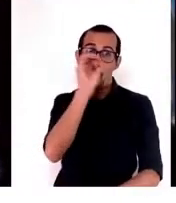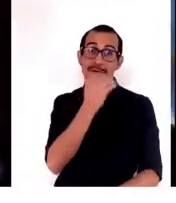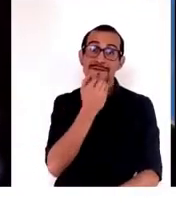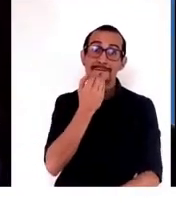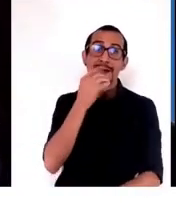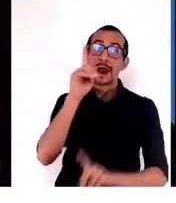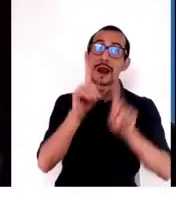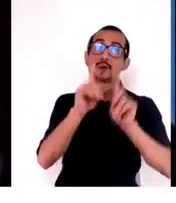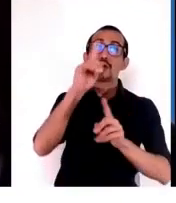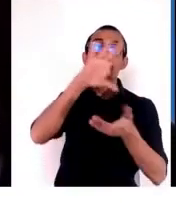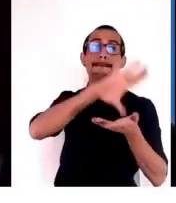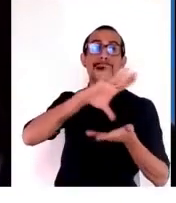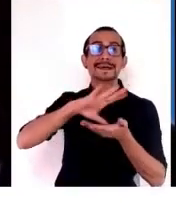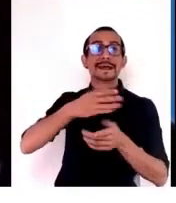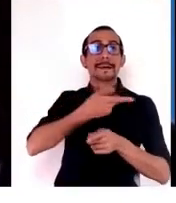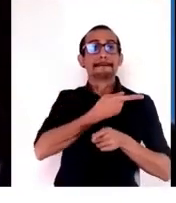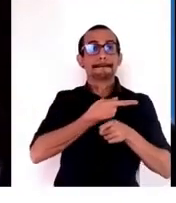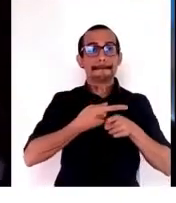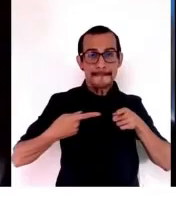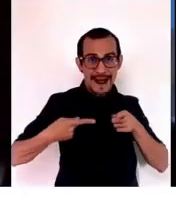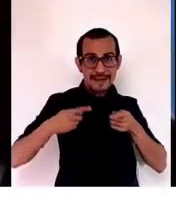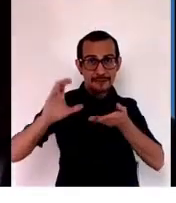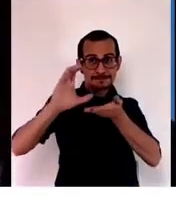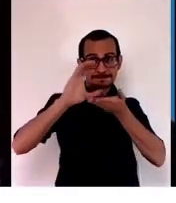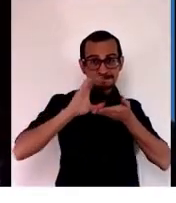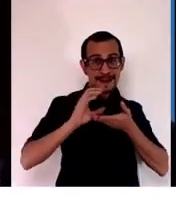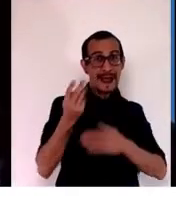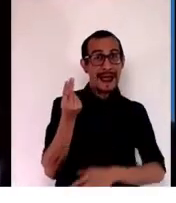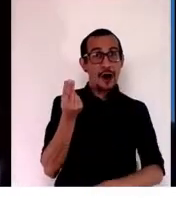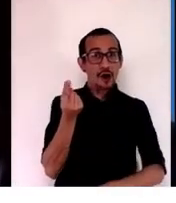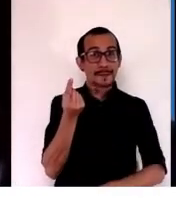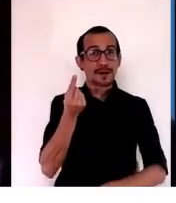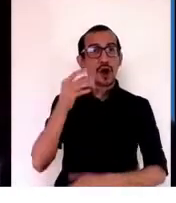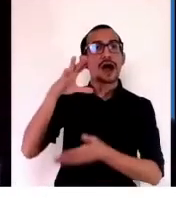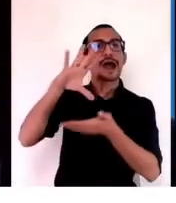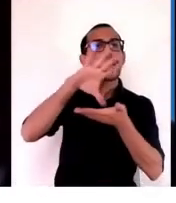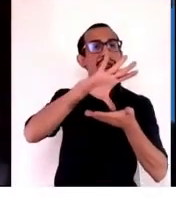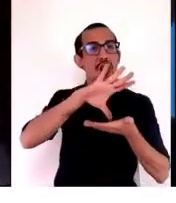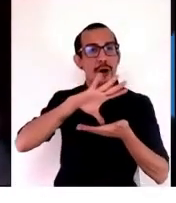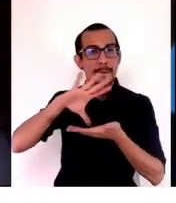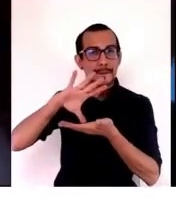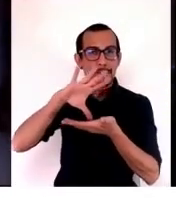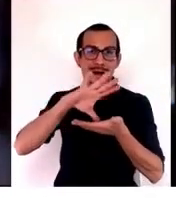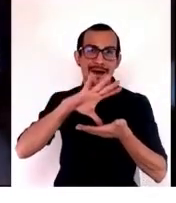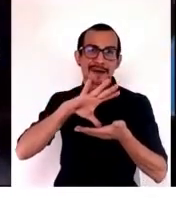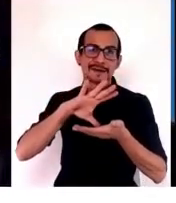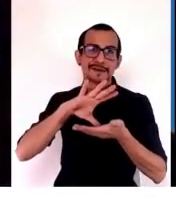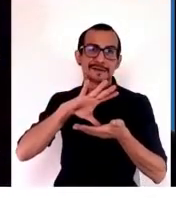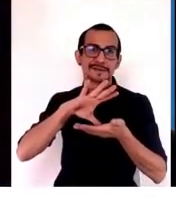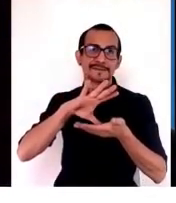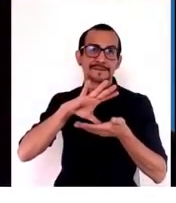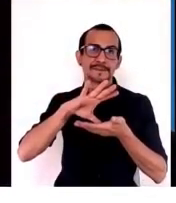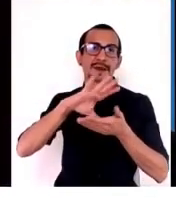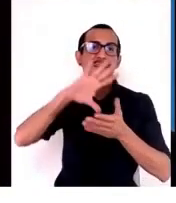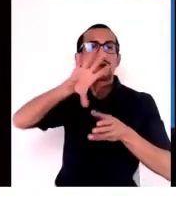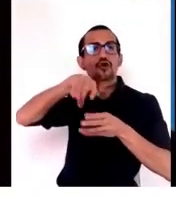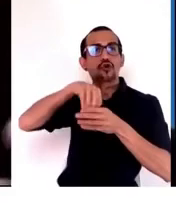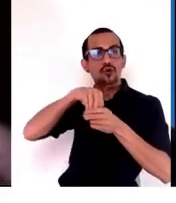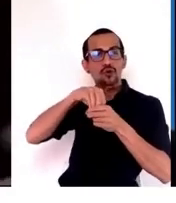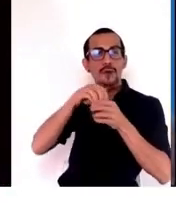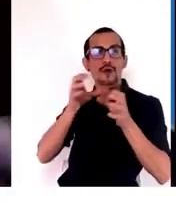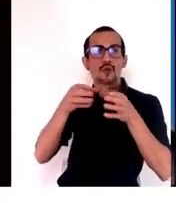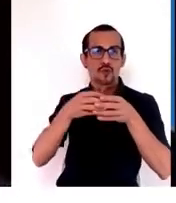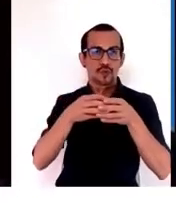de medio ingreso y en los países de upper income. La